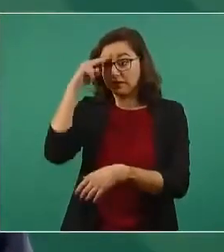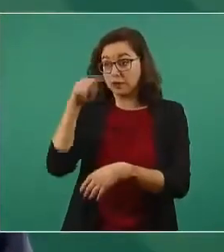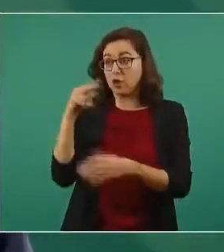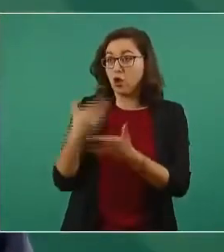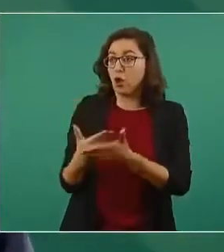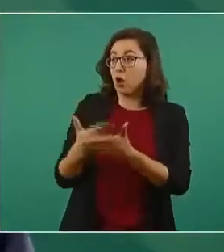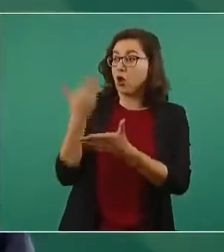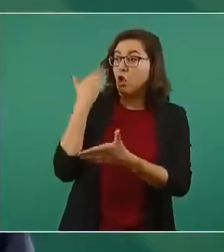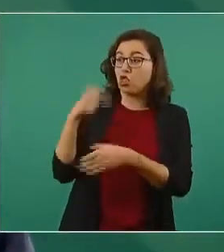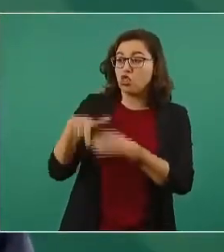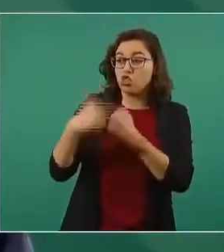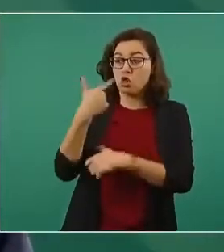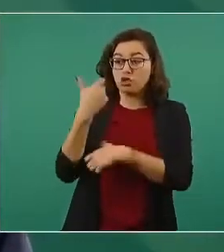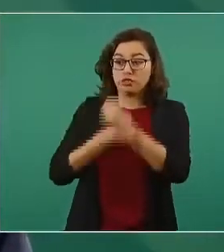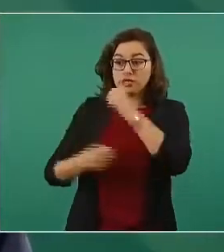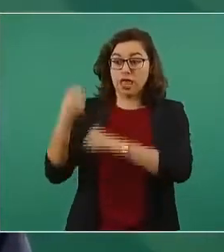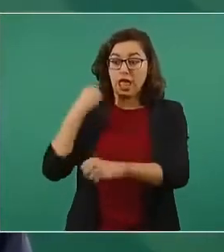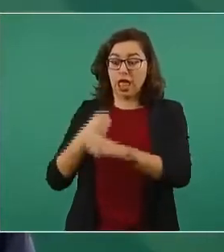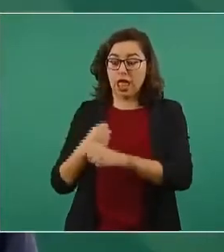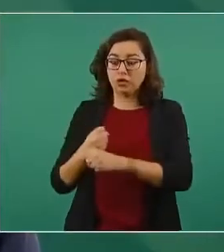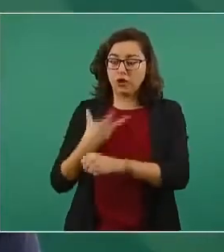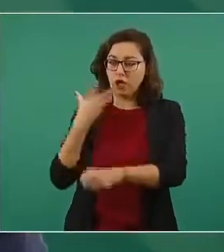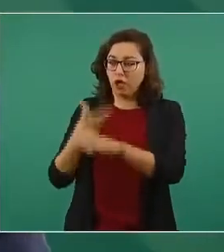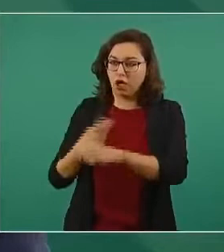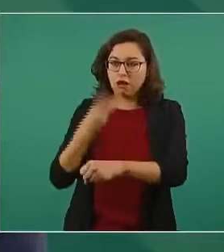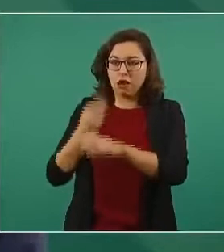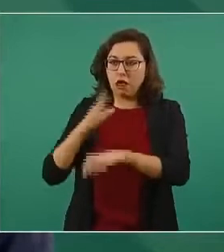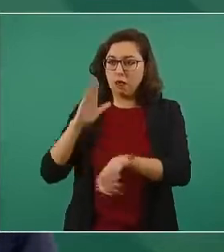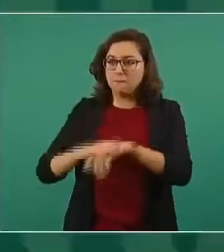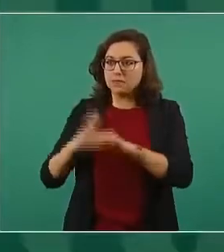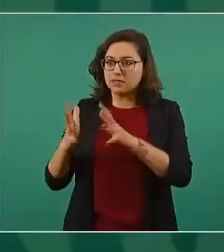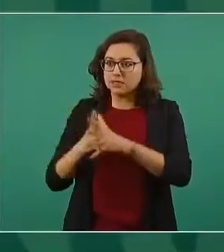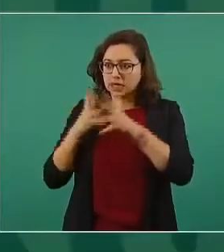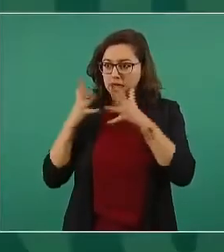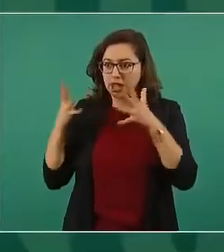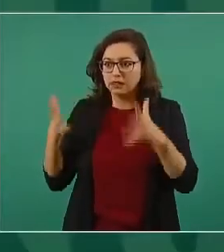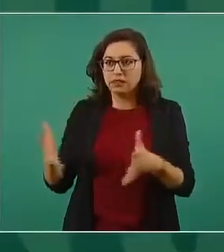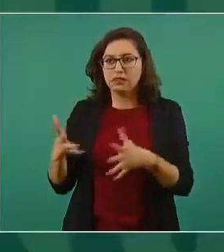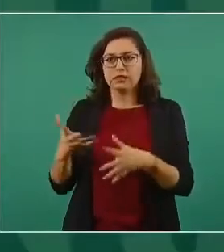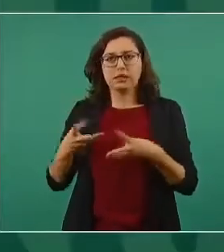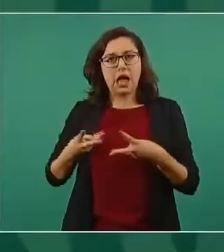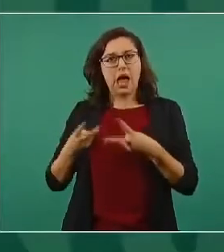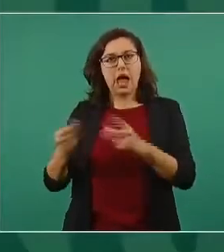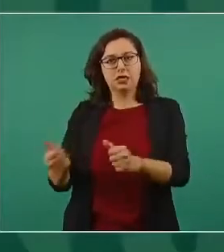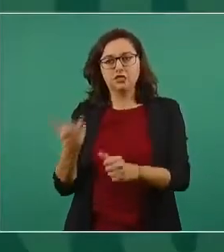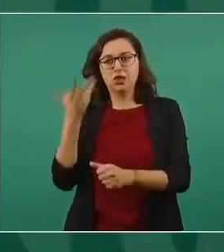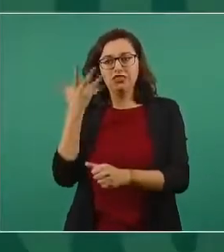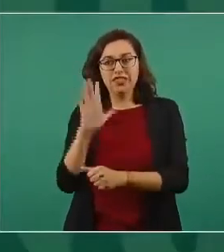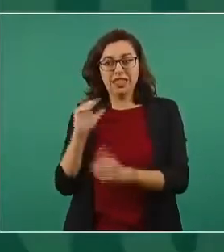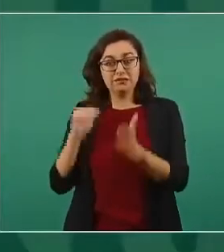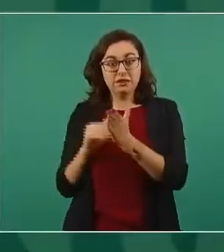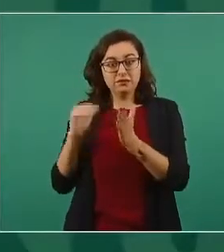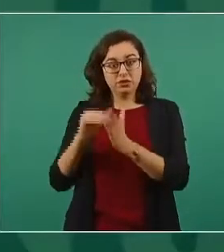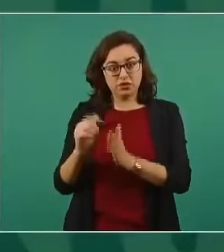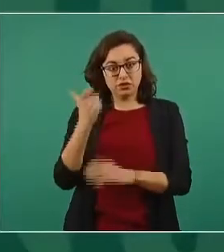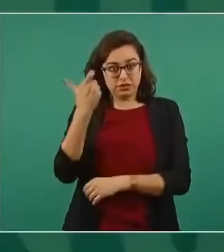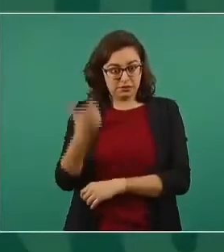años y costó como 10 mil millones de pesos